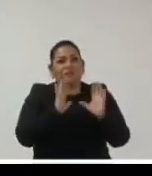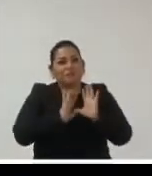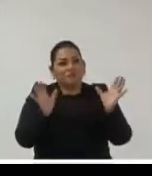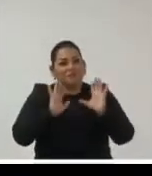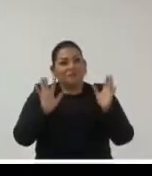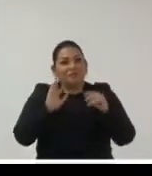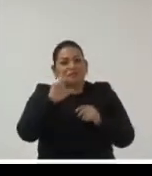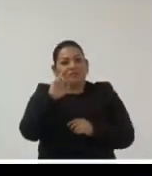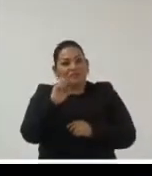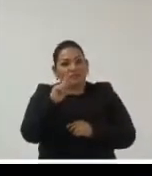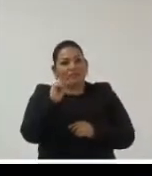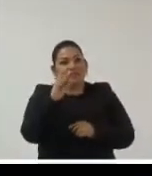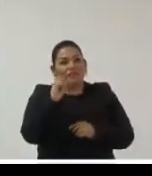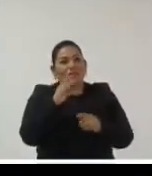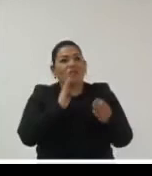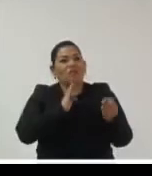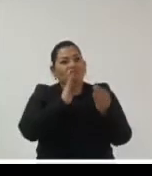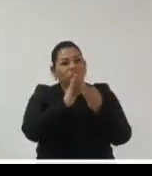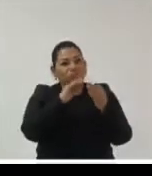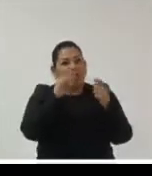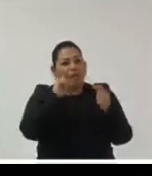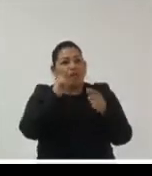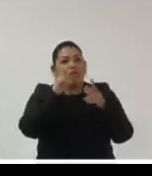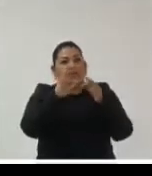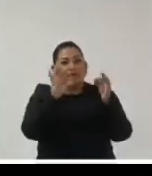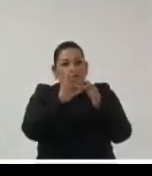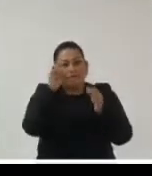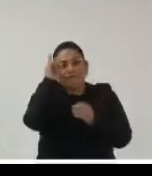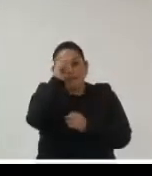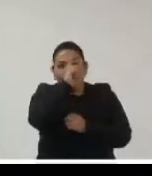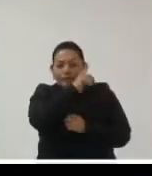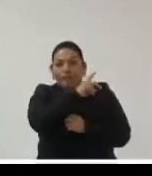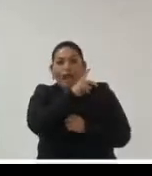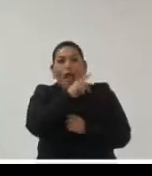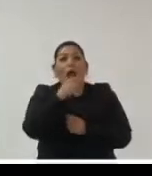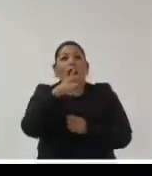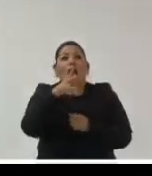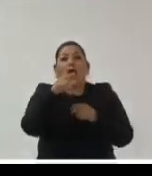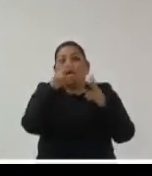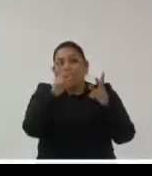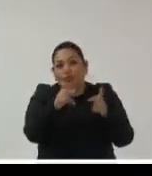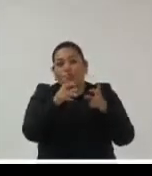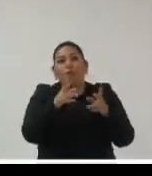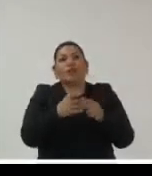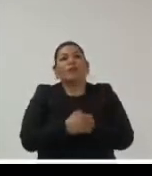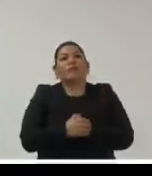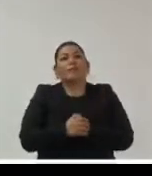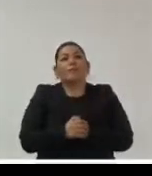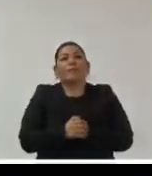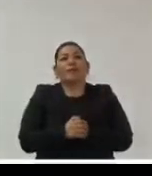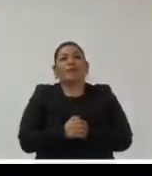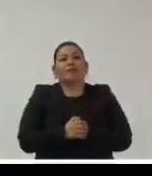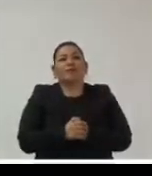que afrontar van a ser de difícil abordaje pero